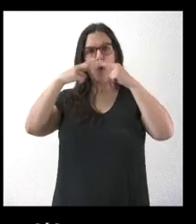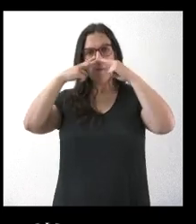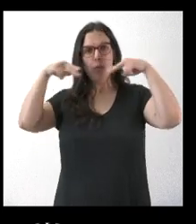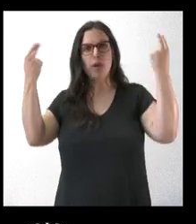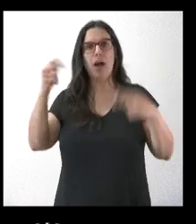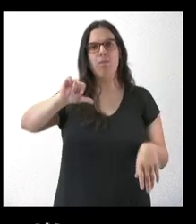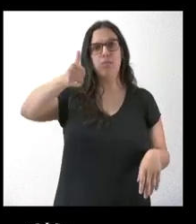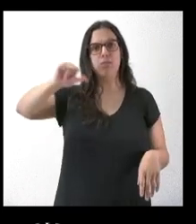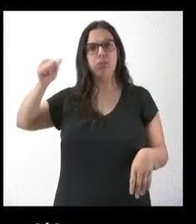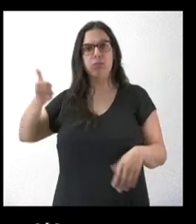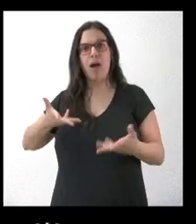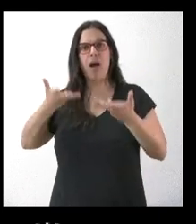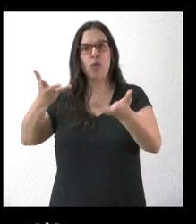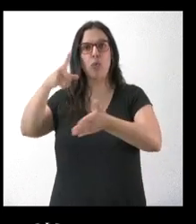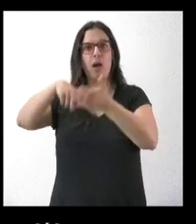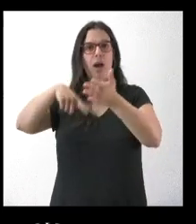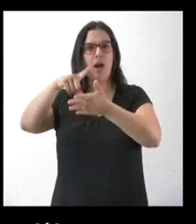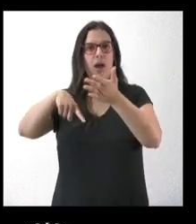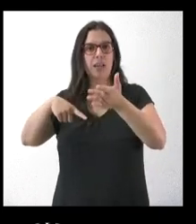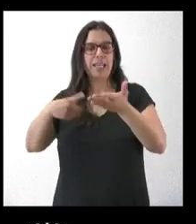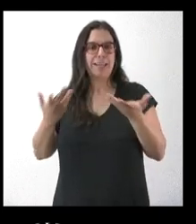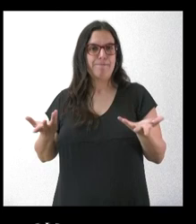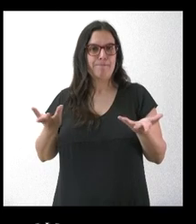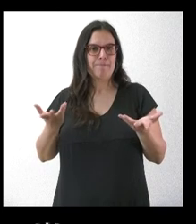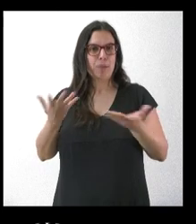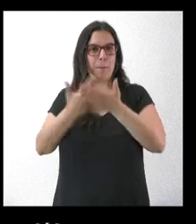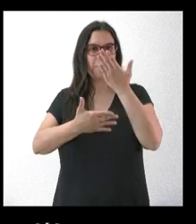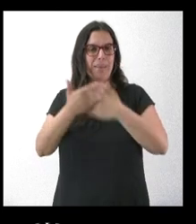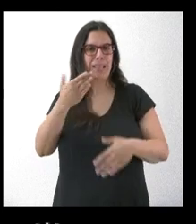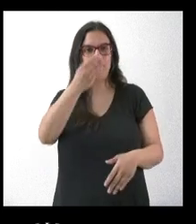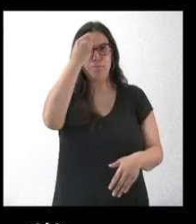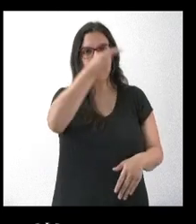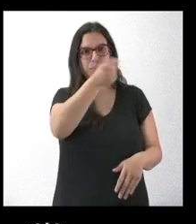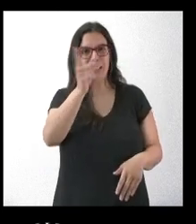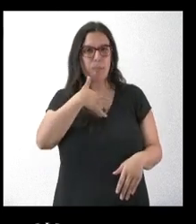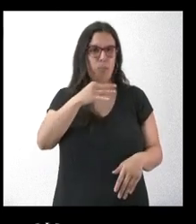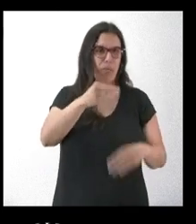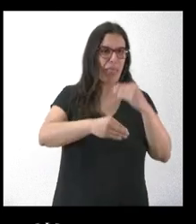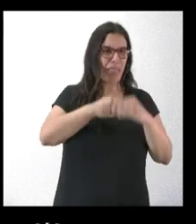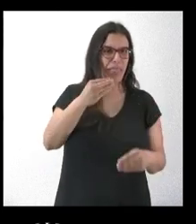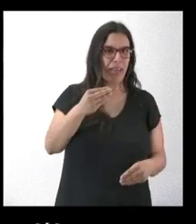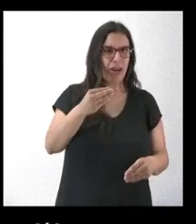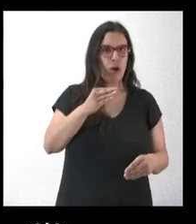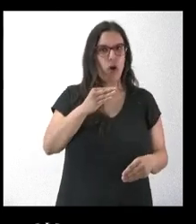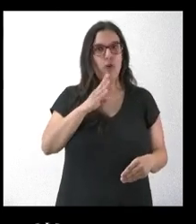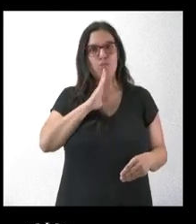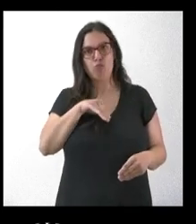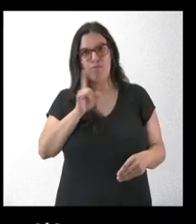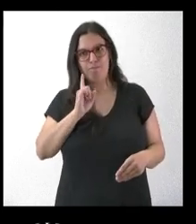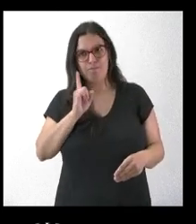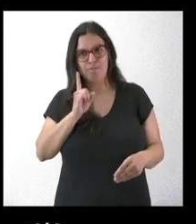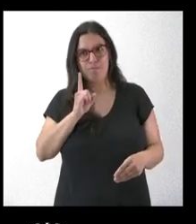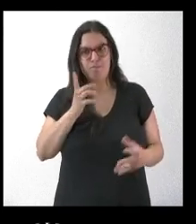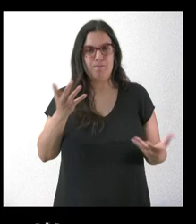resolución de las ayudas de una administración pública. No sé si consideran que esto es algo que se puede, que se puede defender, o si por el